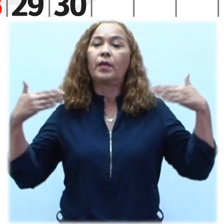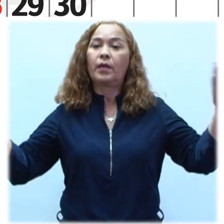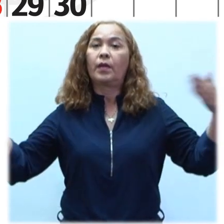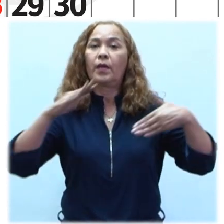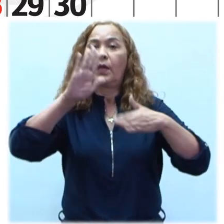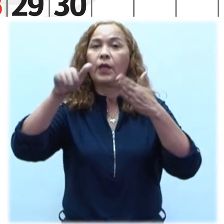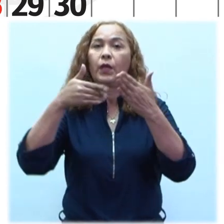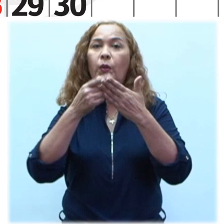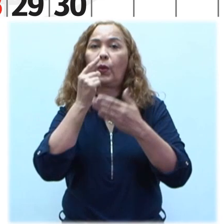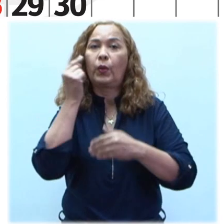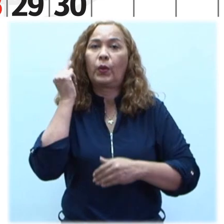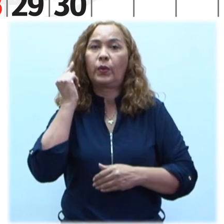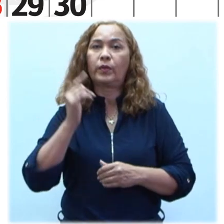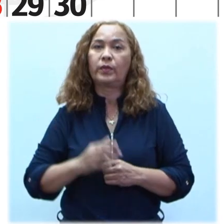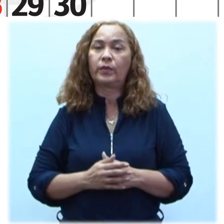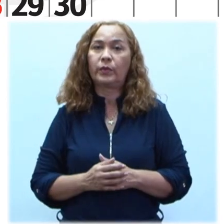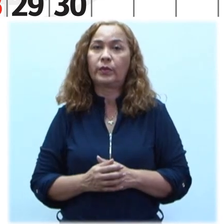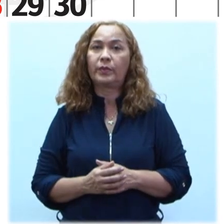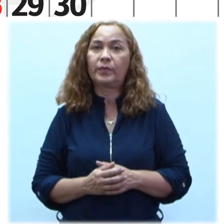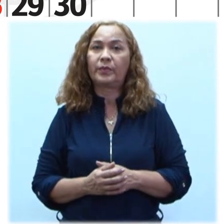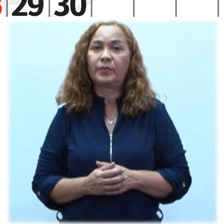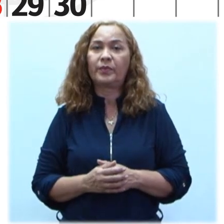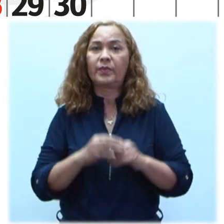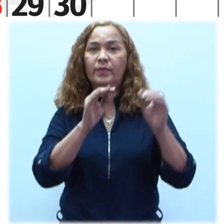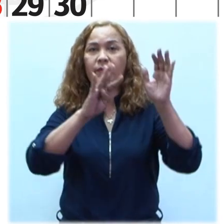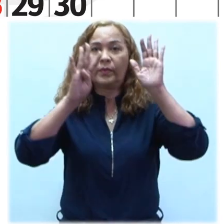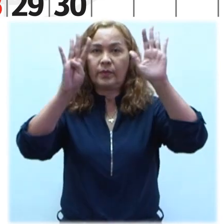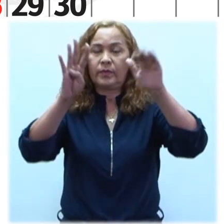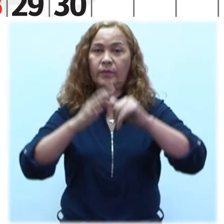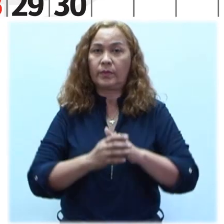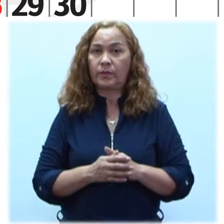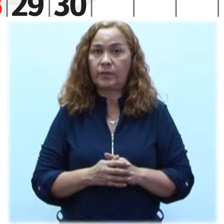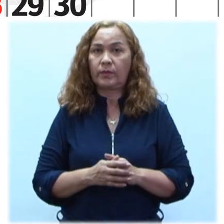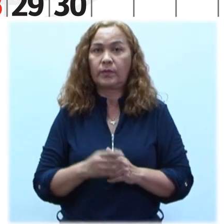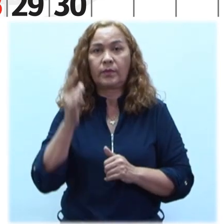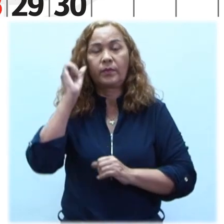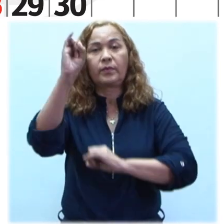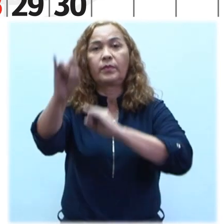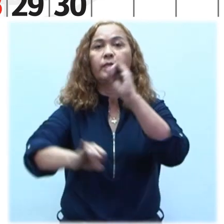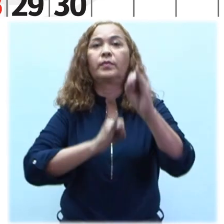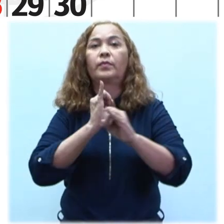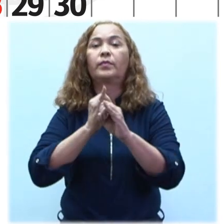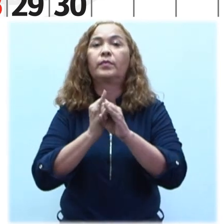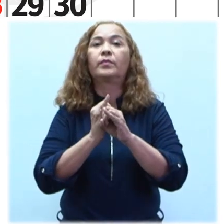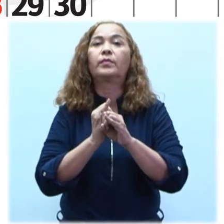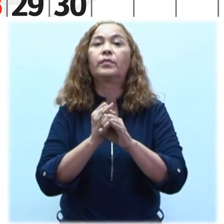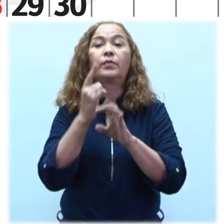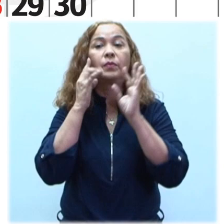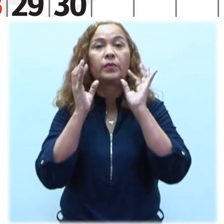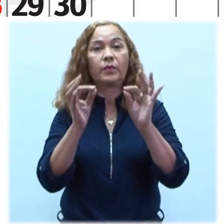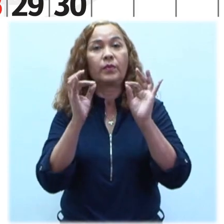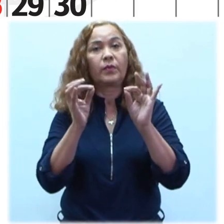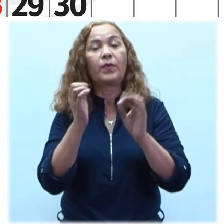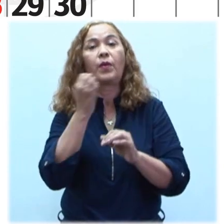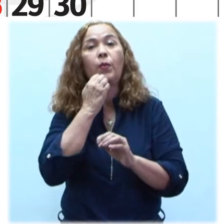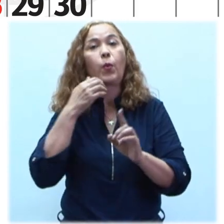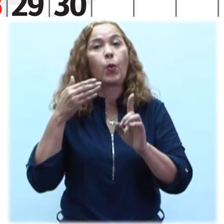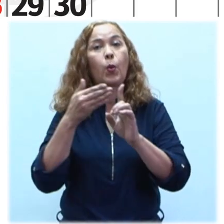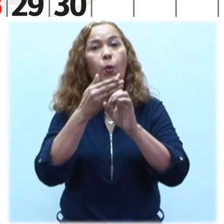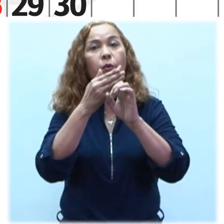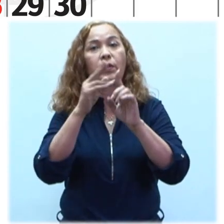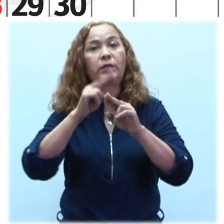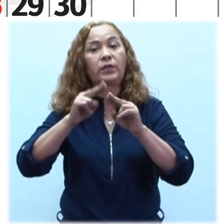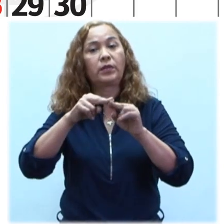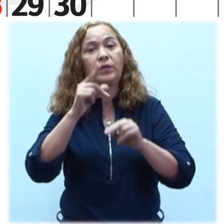Gimnasia para Todas y Todos Día 19 Día Internacional para la Prevención del